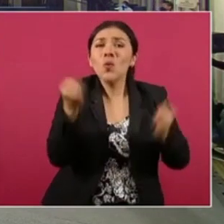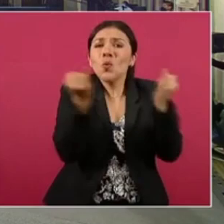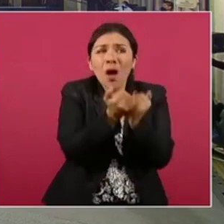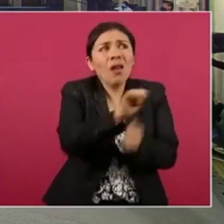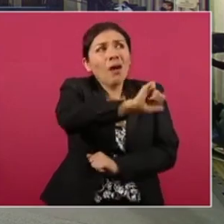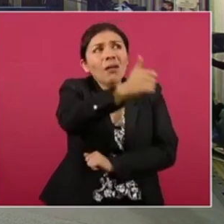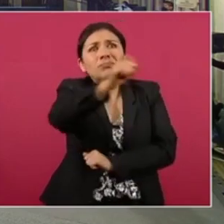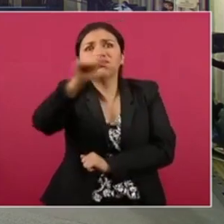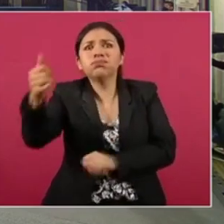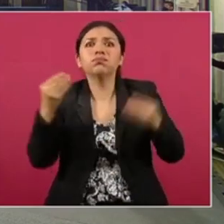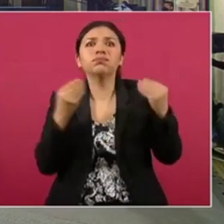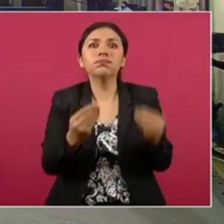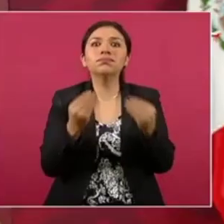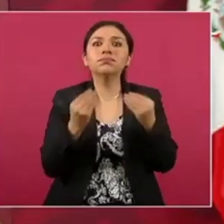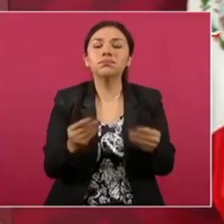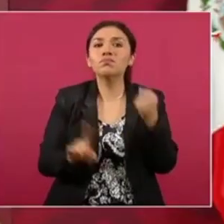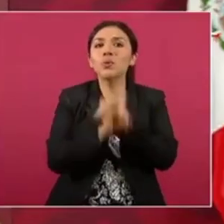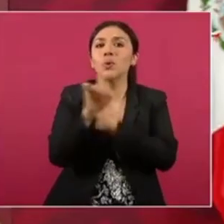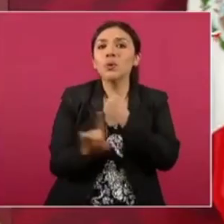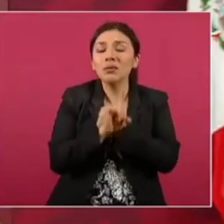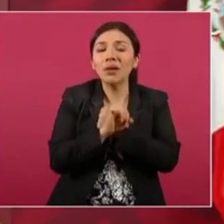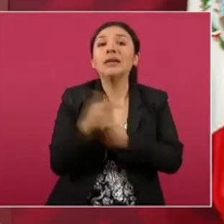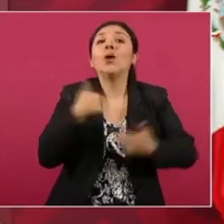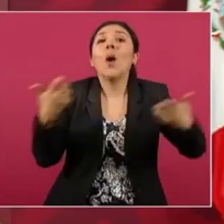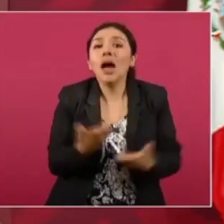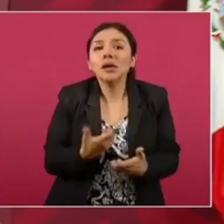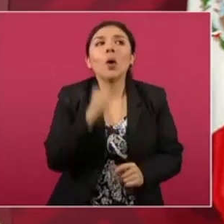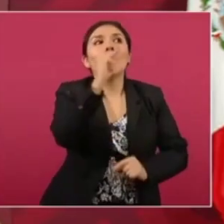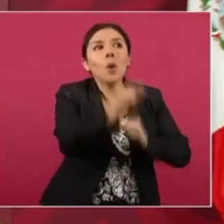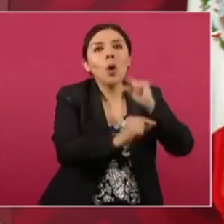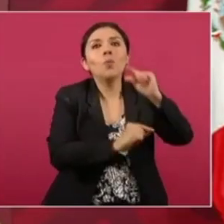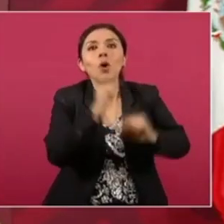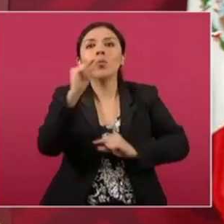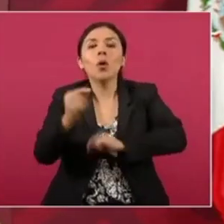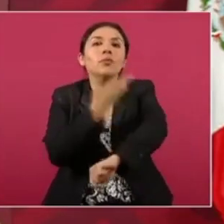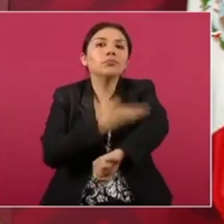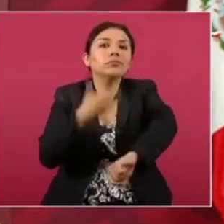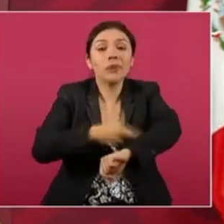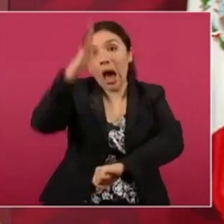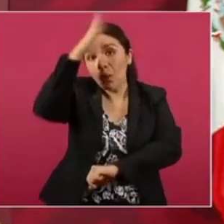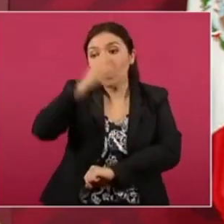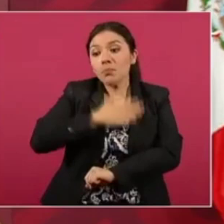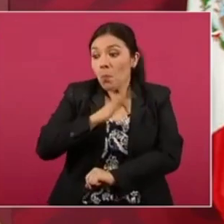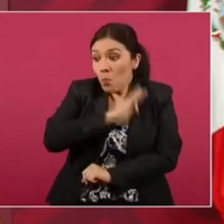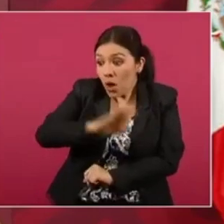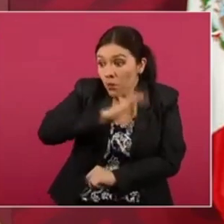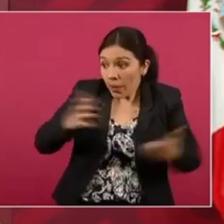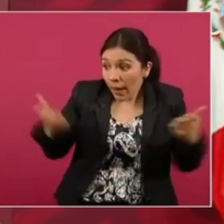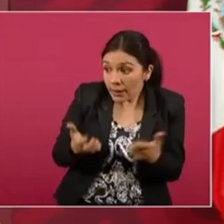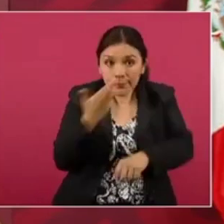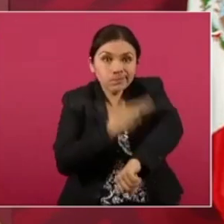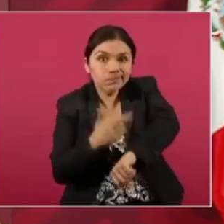y ¿qué hacemos? Pues vamos poco a poco y también de acuerdo a nuestras posibilidades